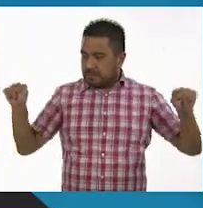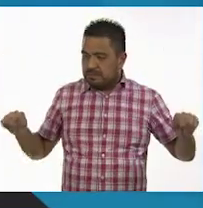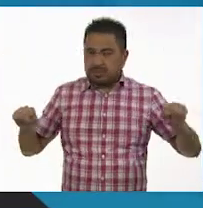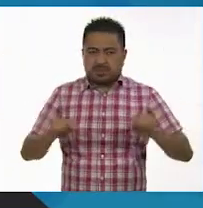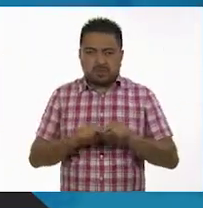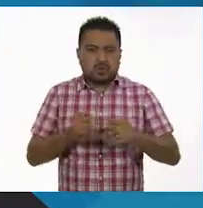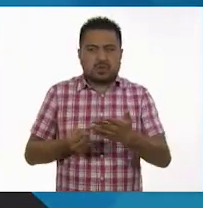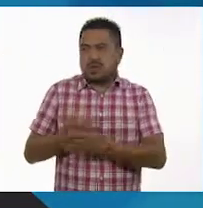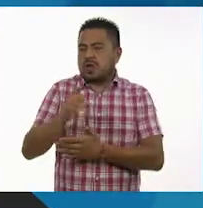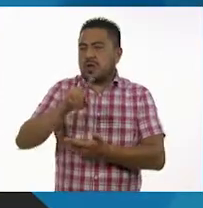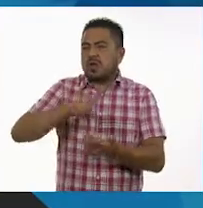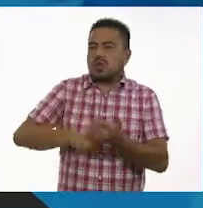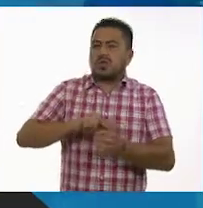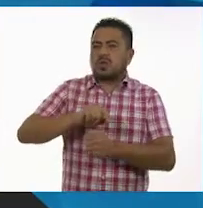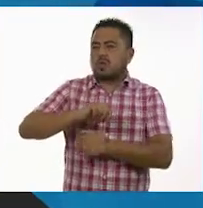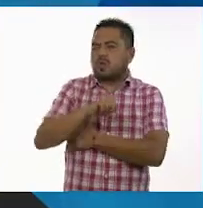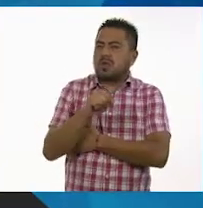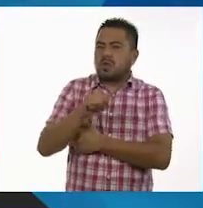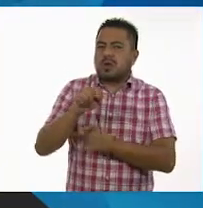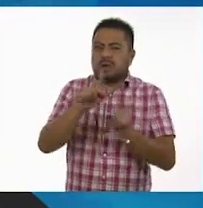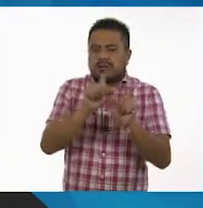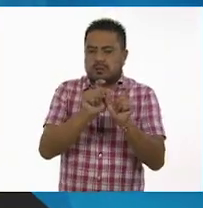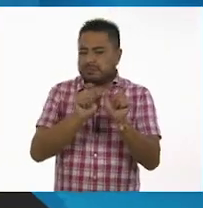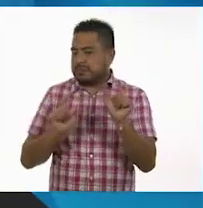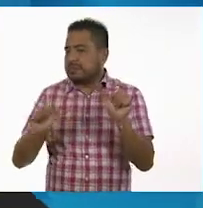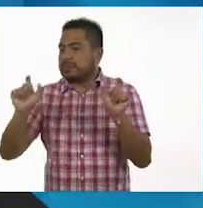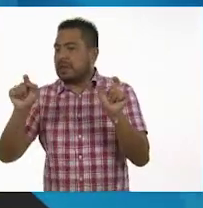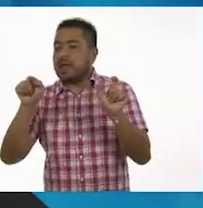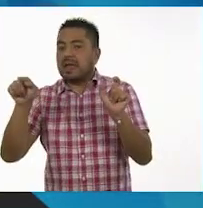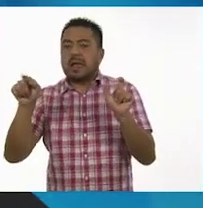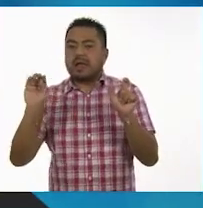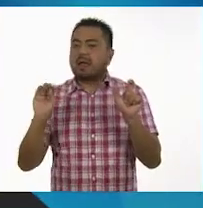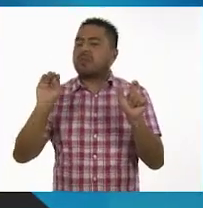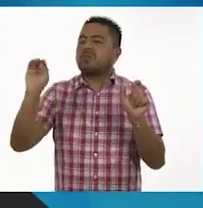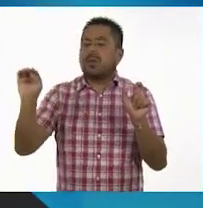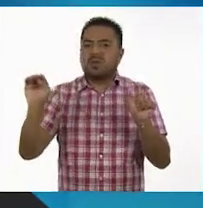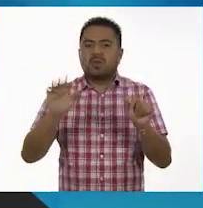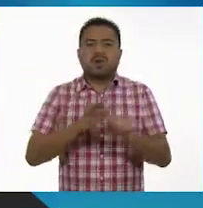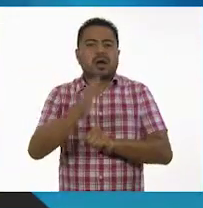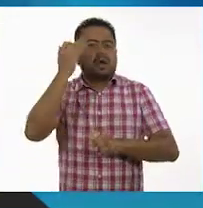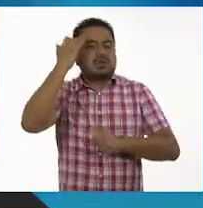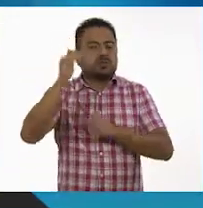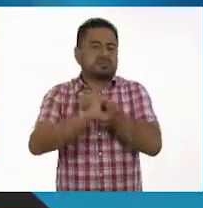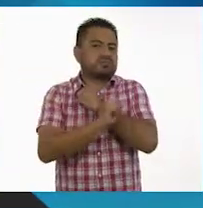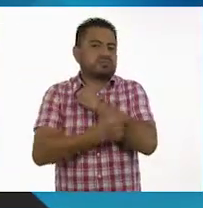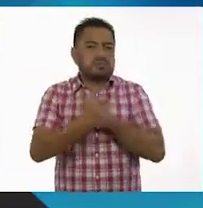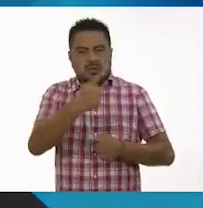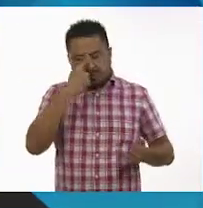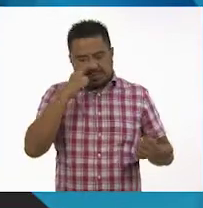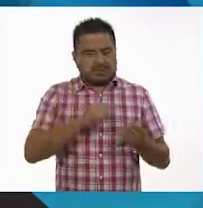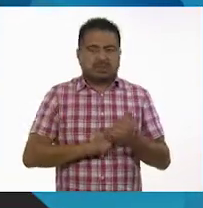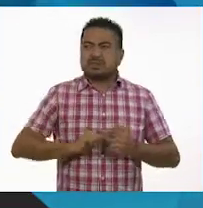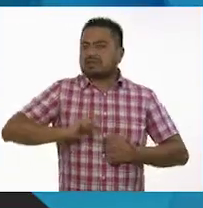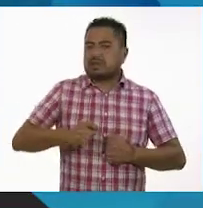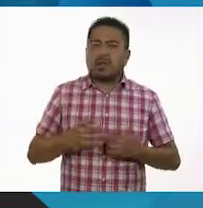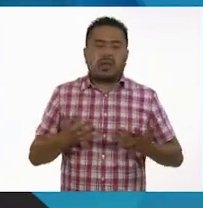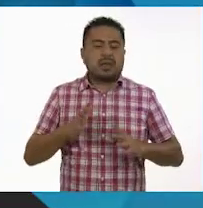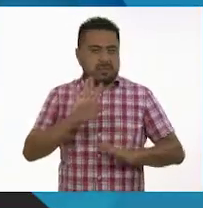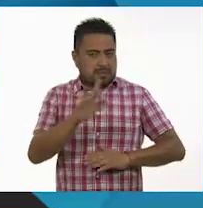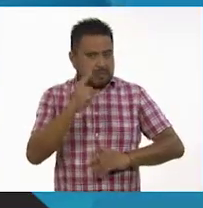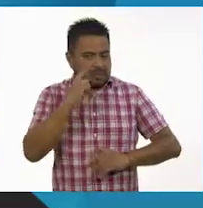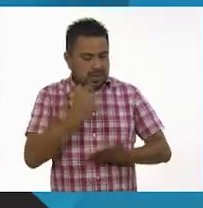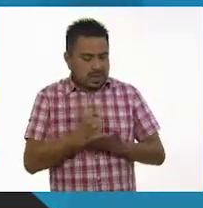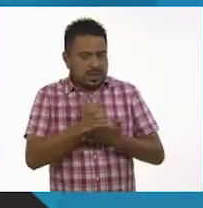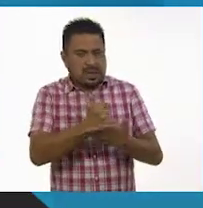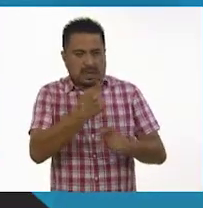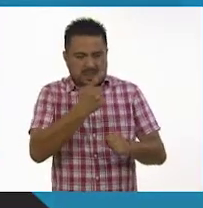vamos a dejar un espacio para que tú al ladito coloques el tiempo de gestación que tú crees que es. Pero mira, vamos a